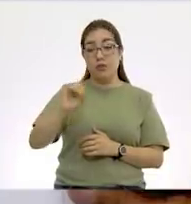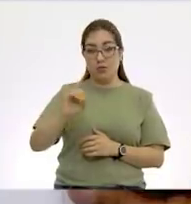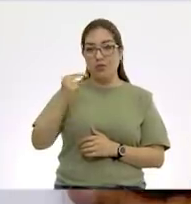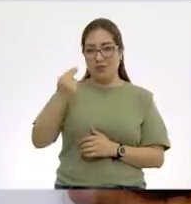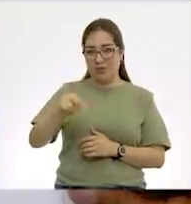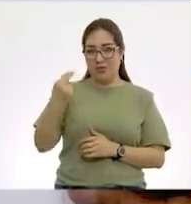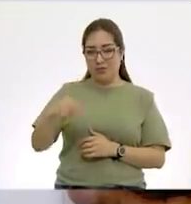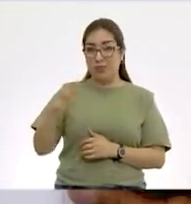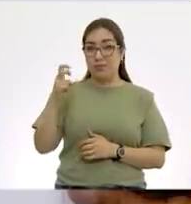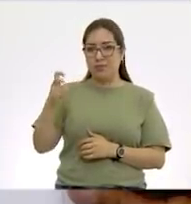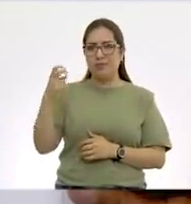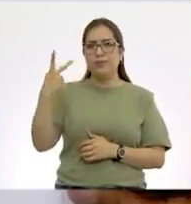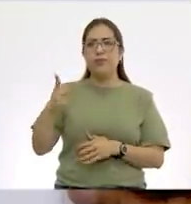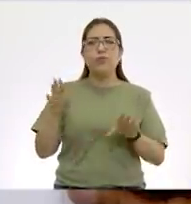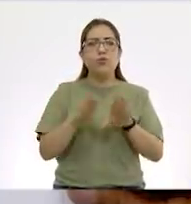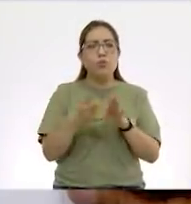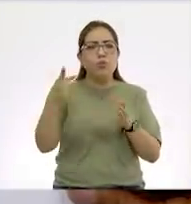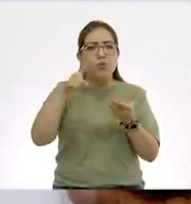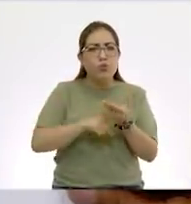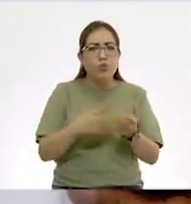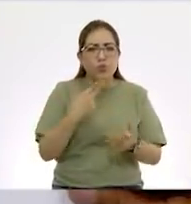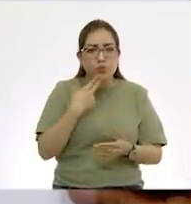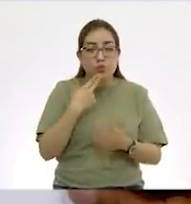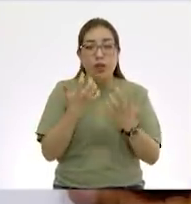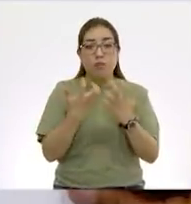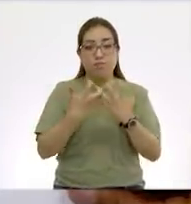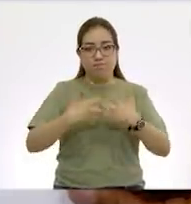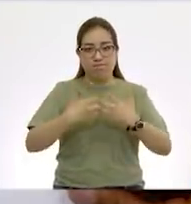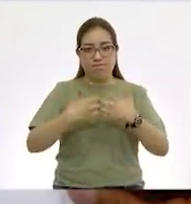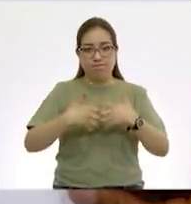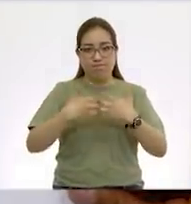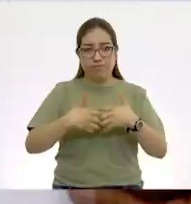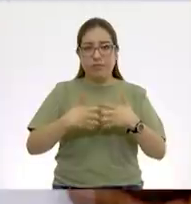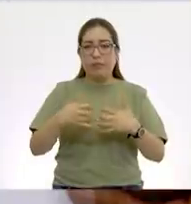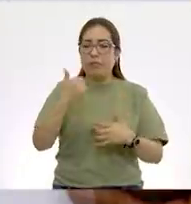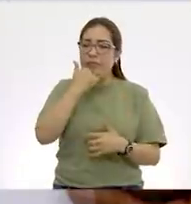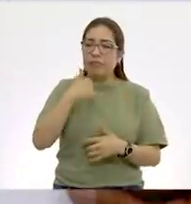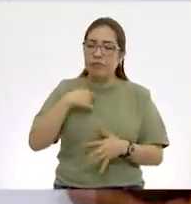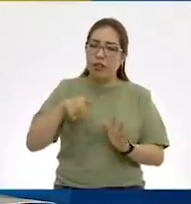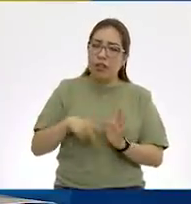Y su mecanismo es mecánico. Perdón porque se oye muy repetitiva la palabra, pero es así. quede claro.